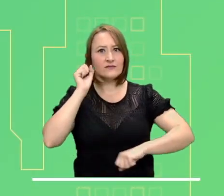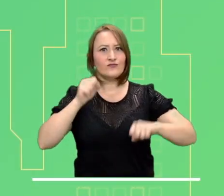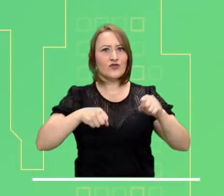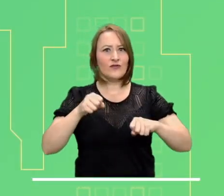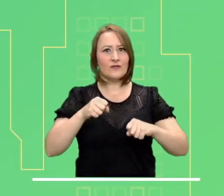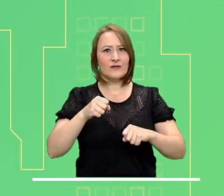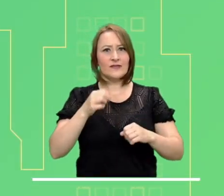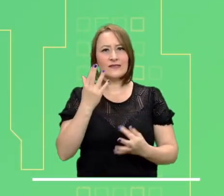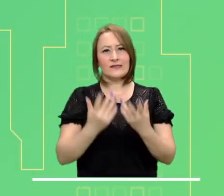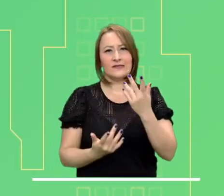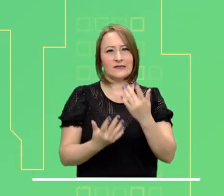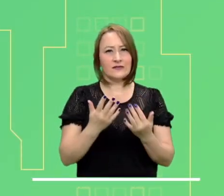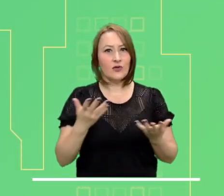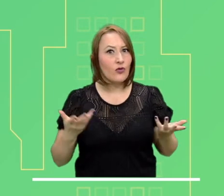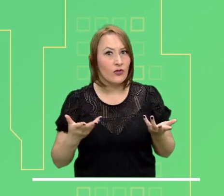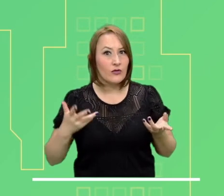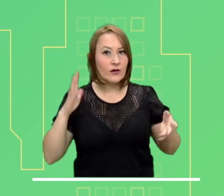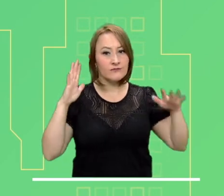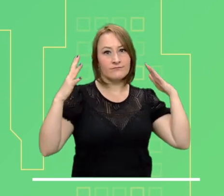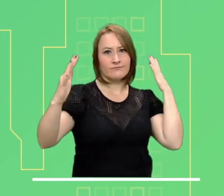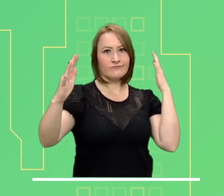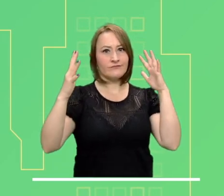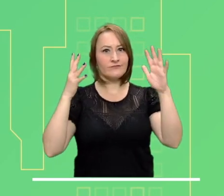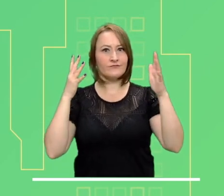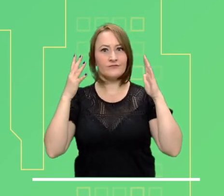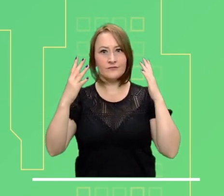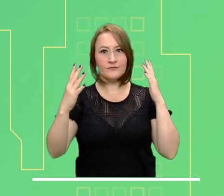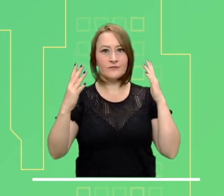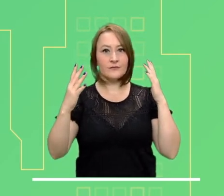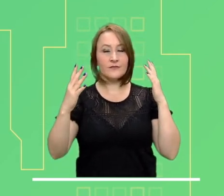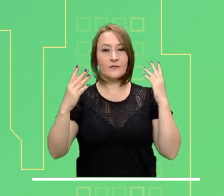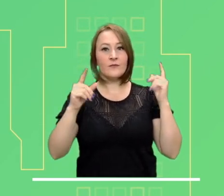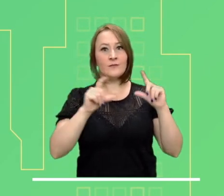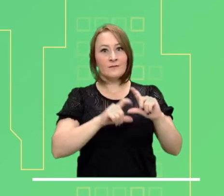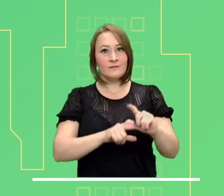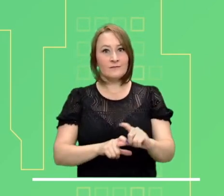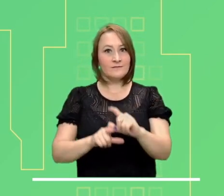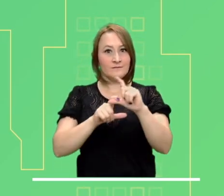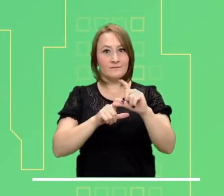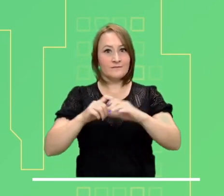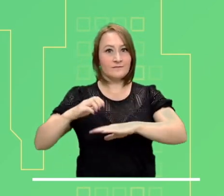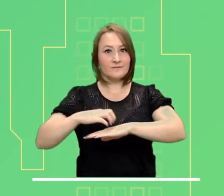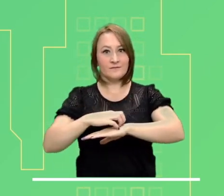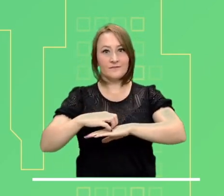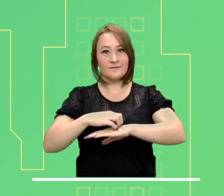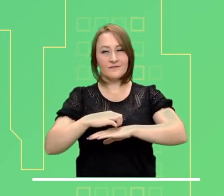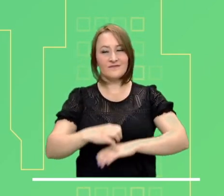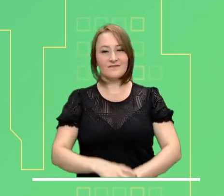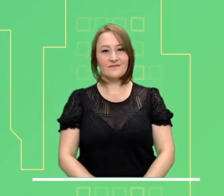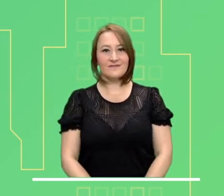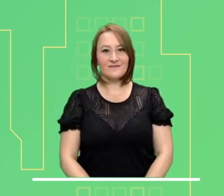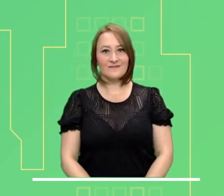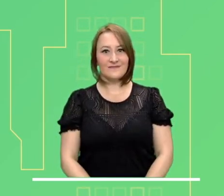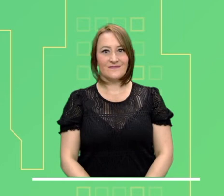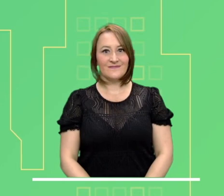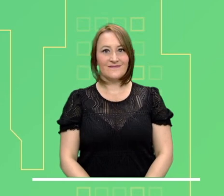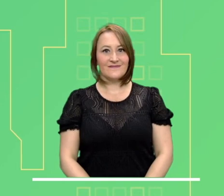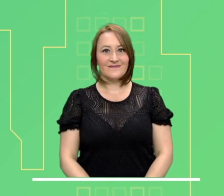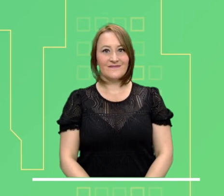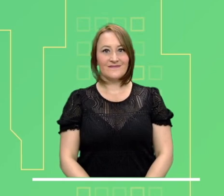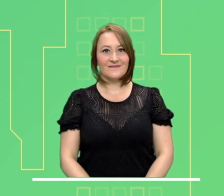Alerta naranja por probabilidad de ocurrencia de incendios en la cobertura vegetal en algunas zonas del departamento de La Guajira y Tolima.